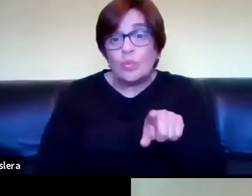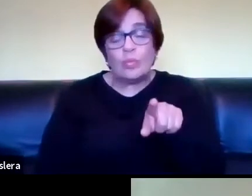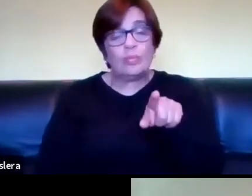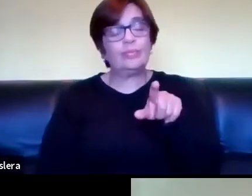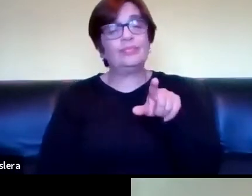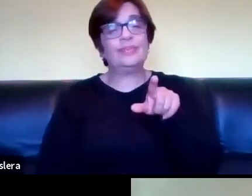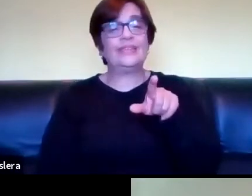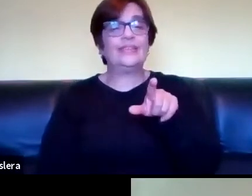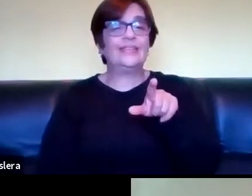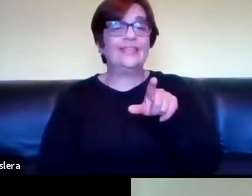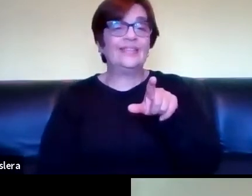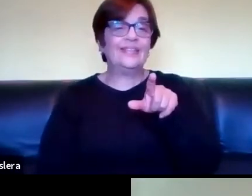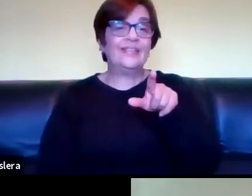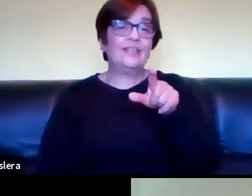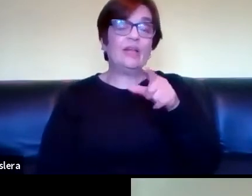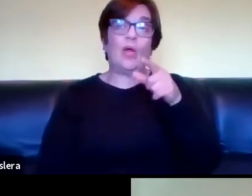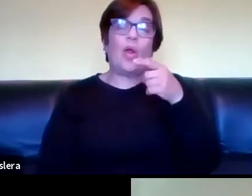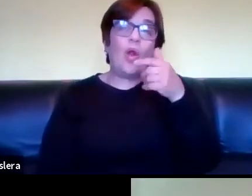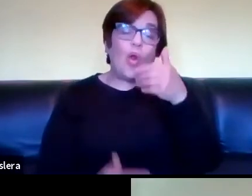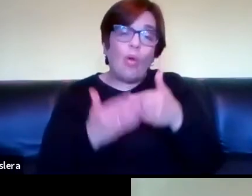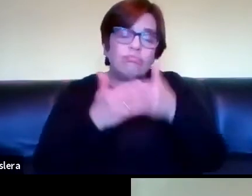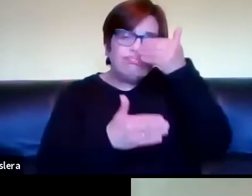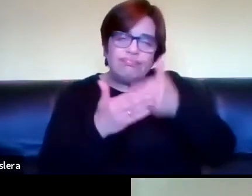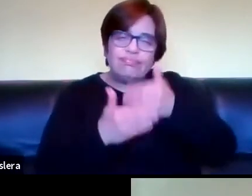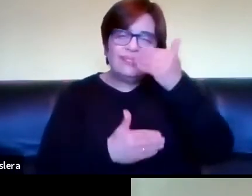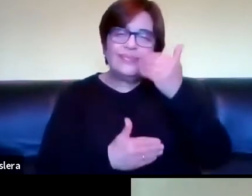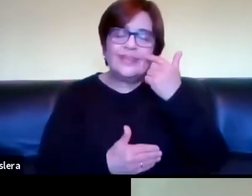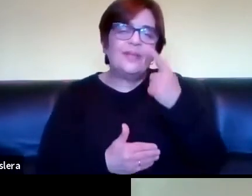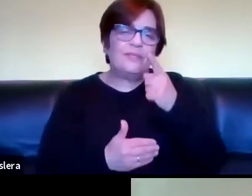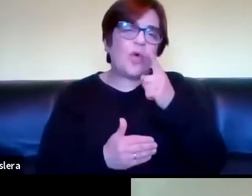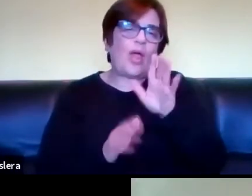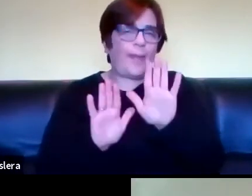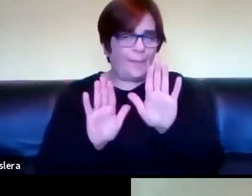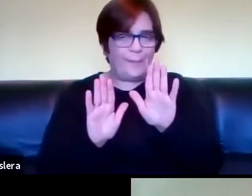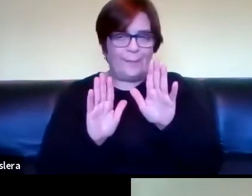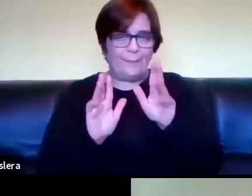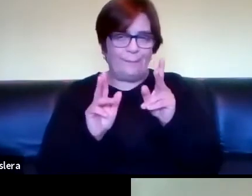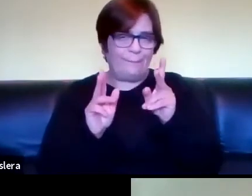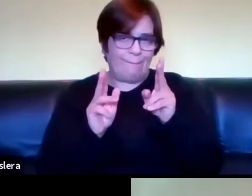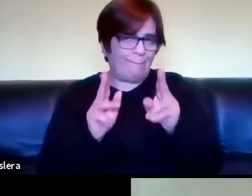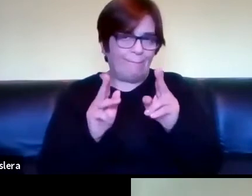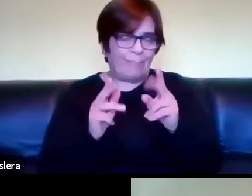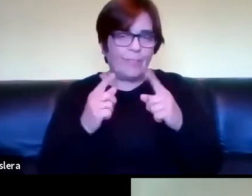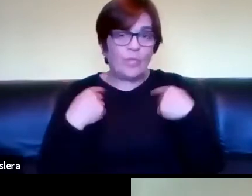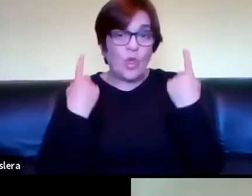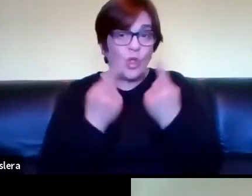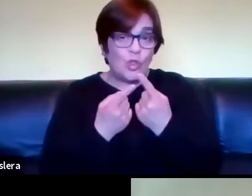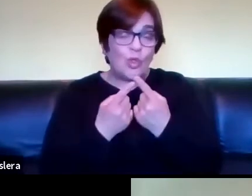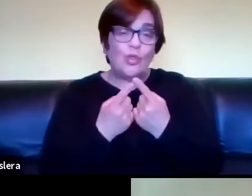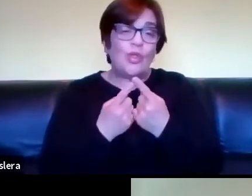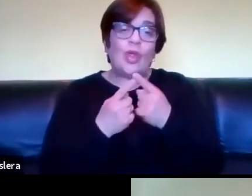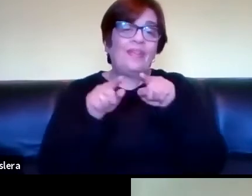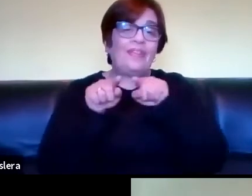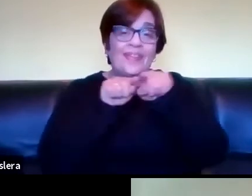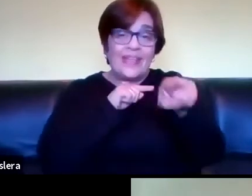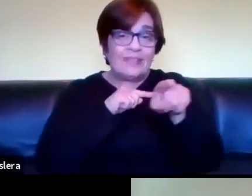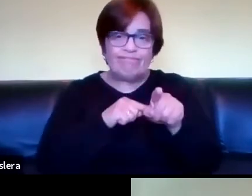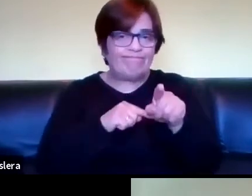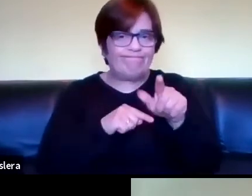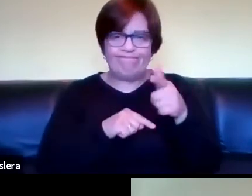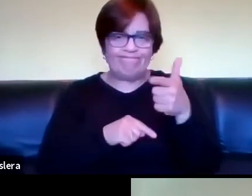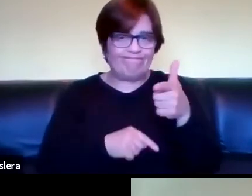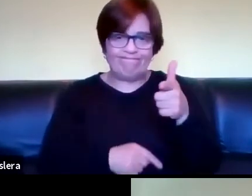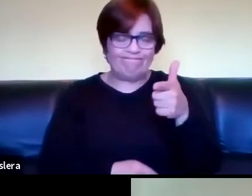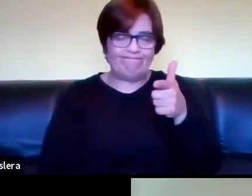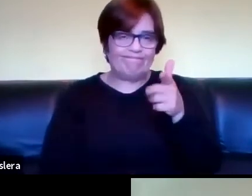con los los bloggers si voy a hacer un paréntesis nosotros no estamos teniendo acceso directo al